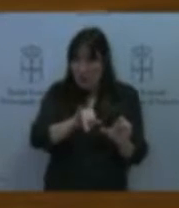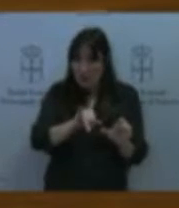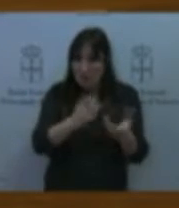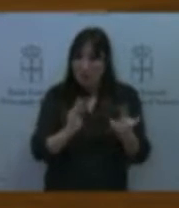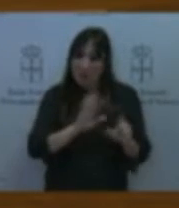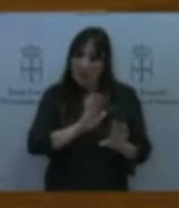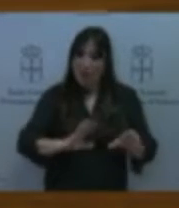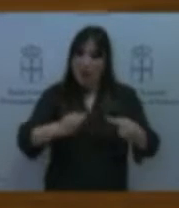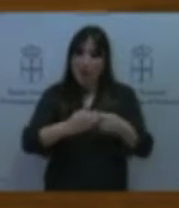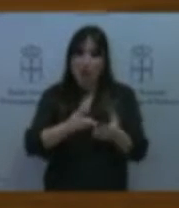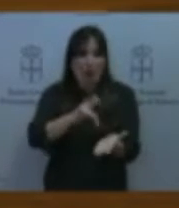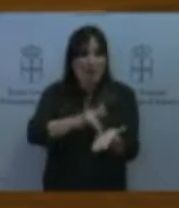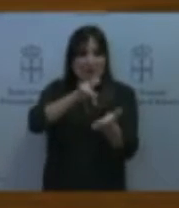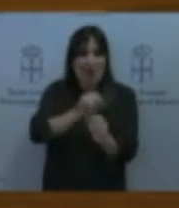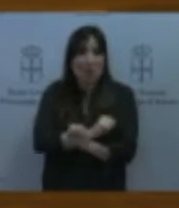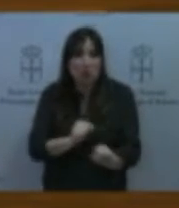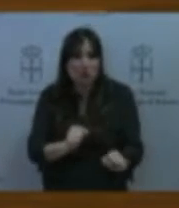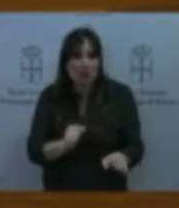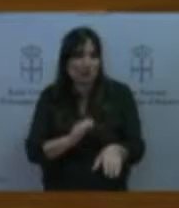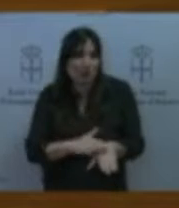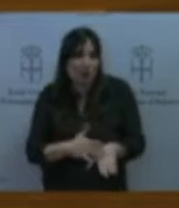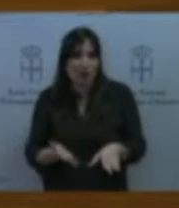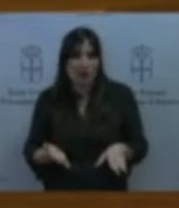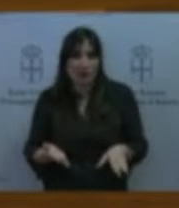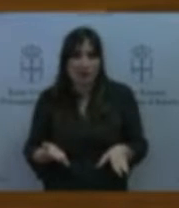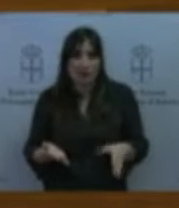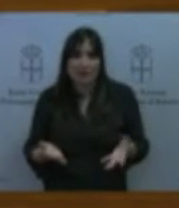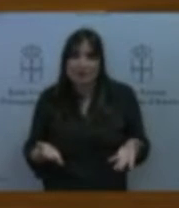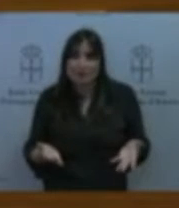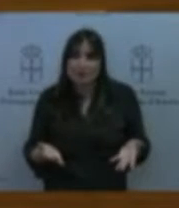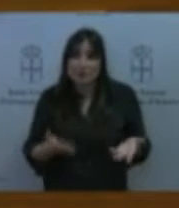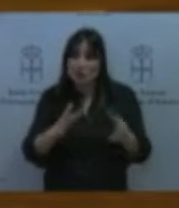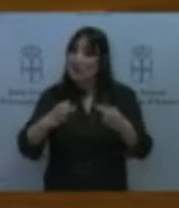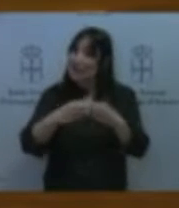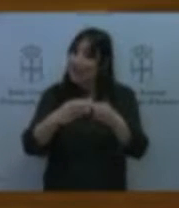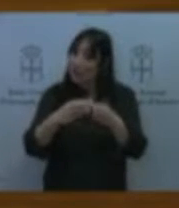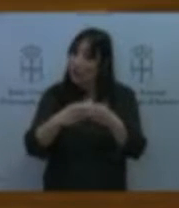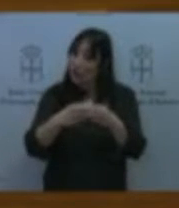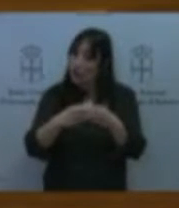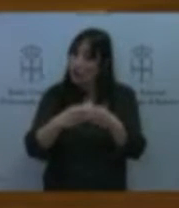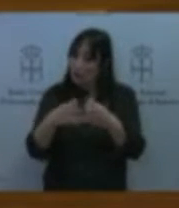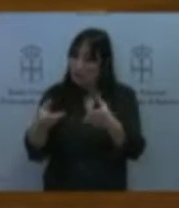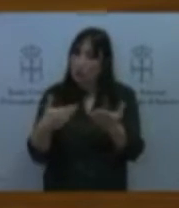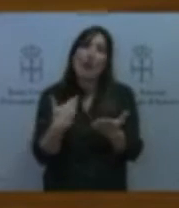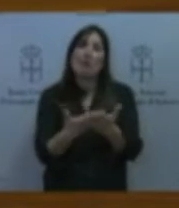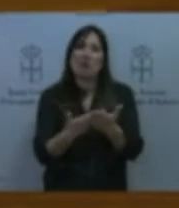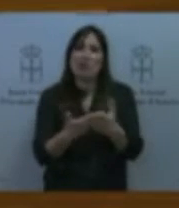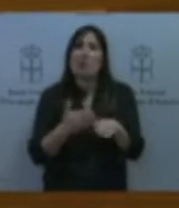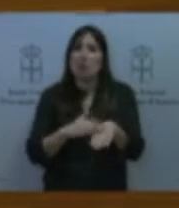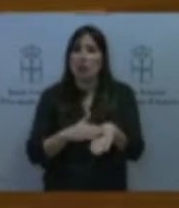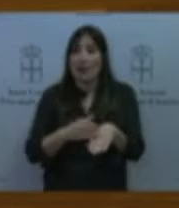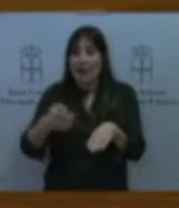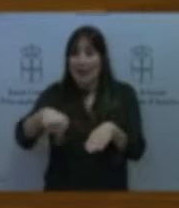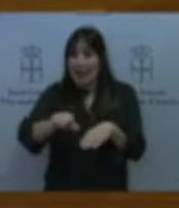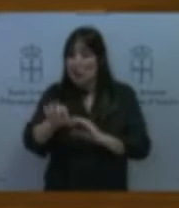y es que ¿por qué le plantean una reunión a este grupo de vecinos? se organizan principalmente para racionalizar los